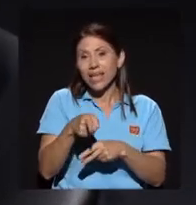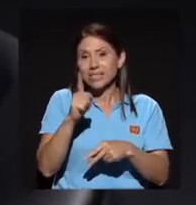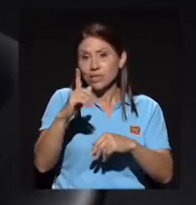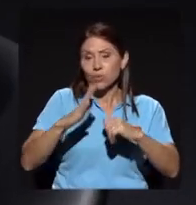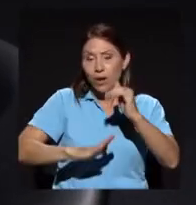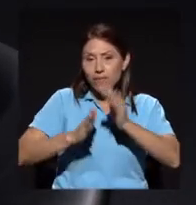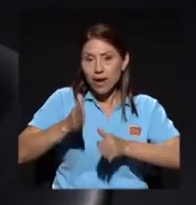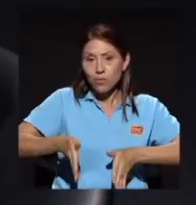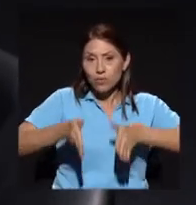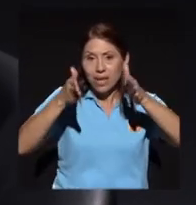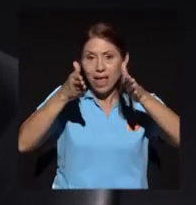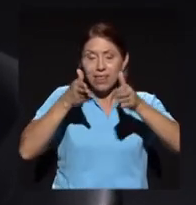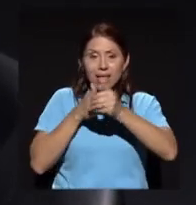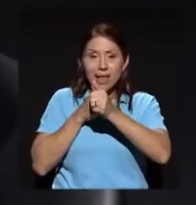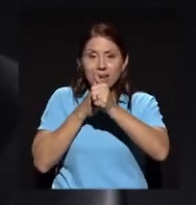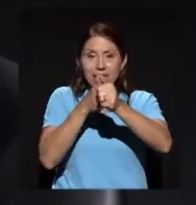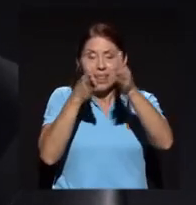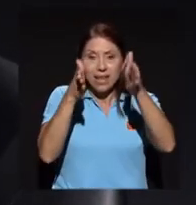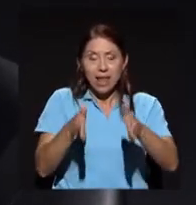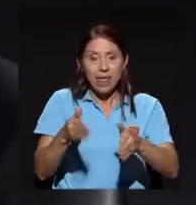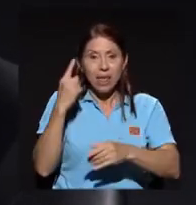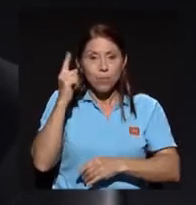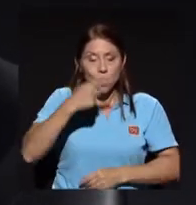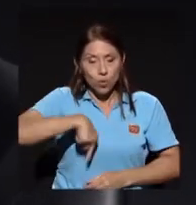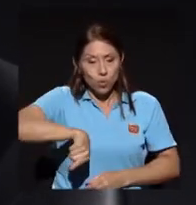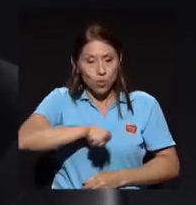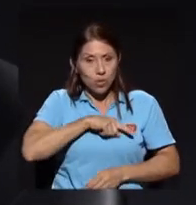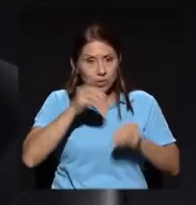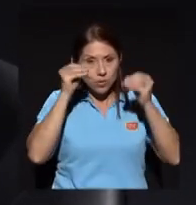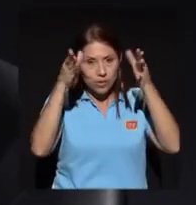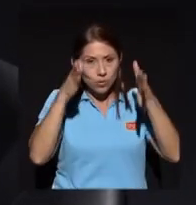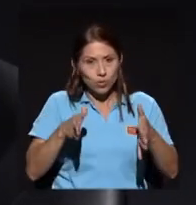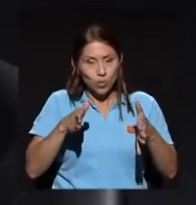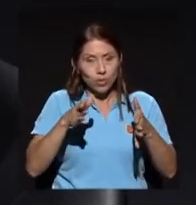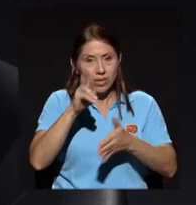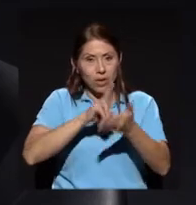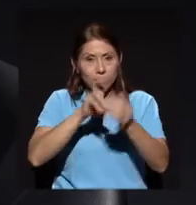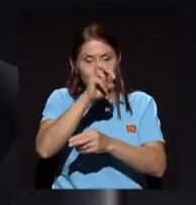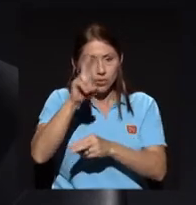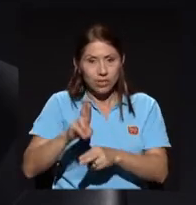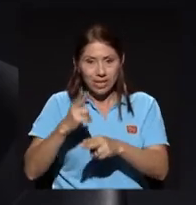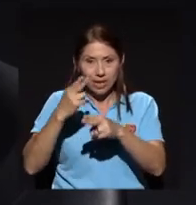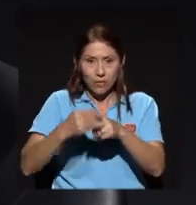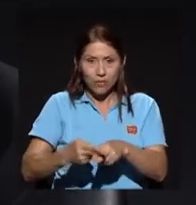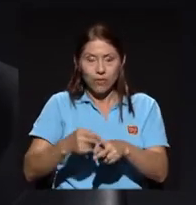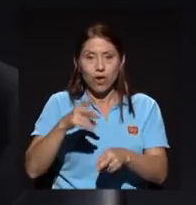liderada por nuestro mentor, nuestro gran constructor de la Universidad de Costa Rica, que es Rodrigo Facio. Y a través de